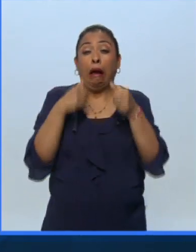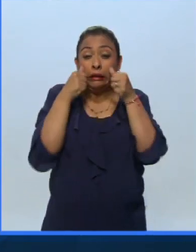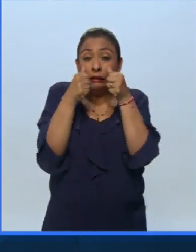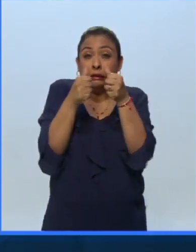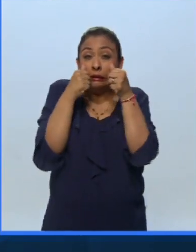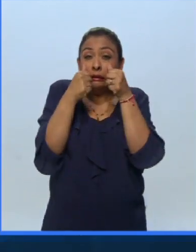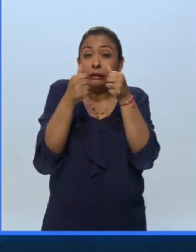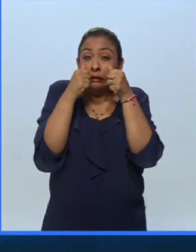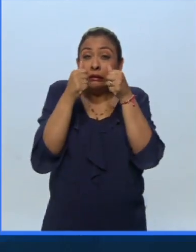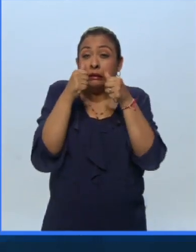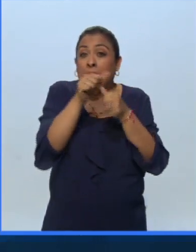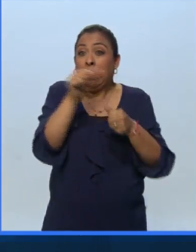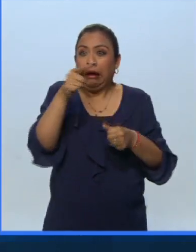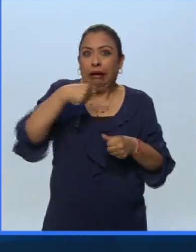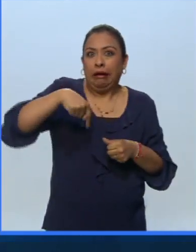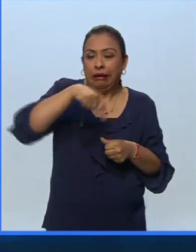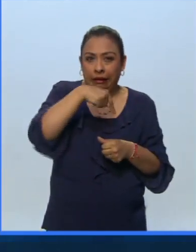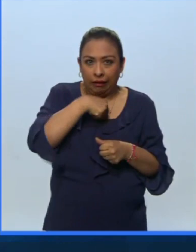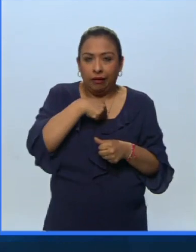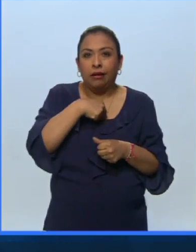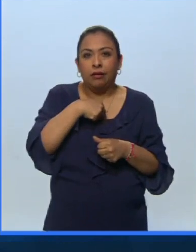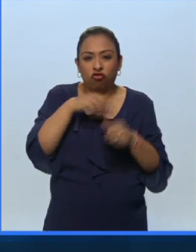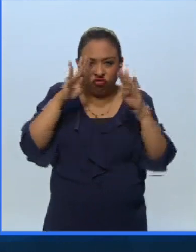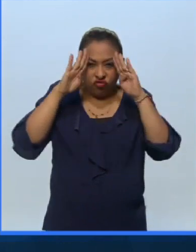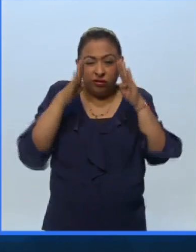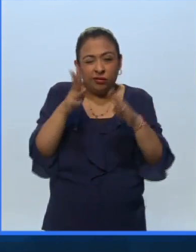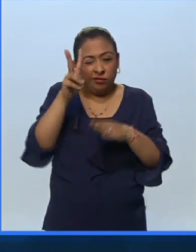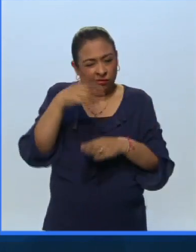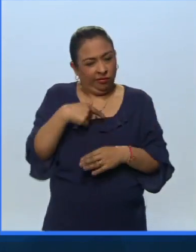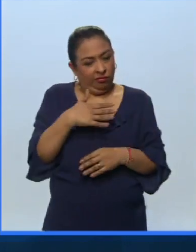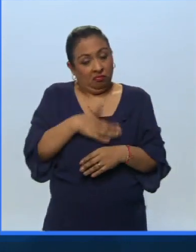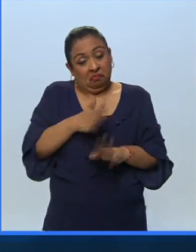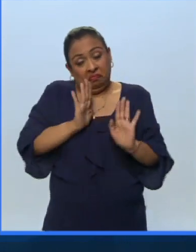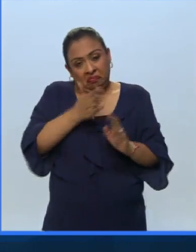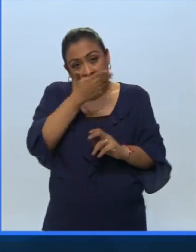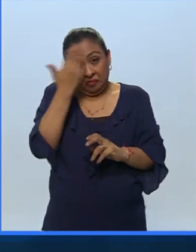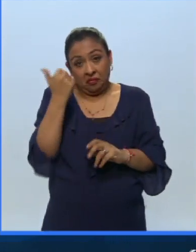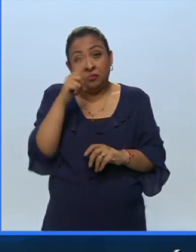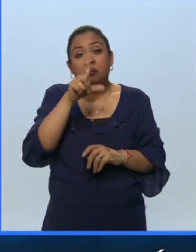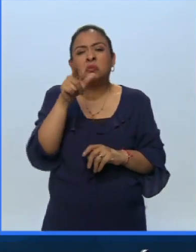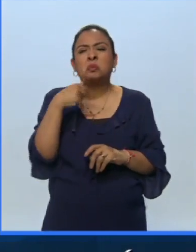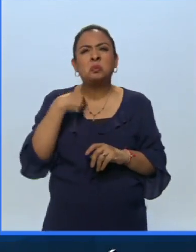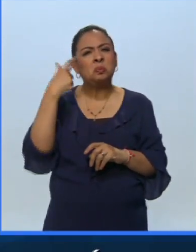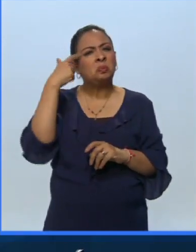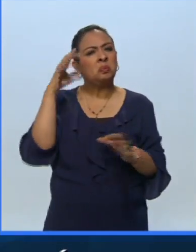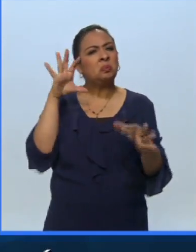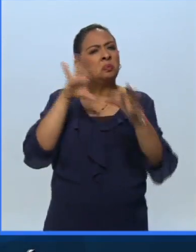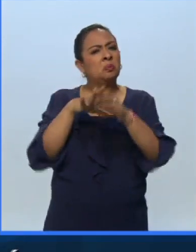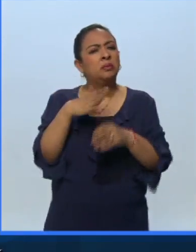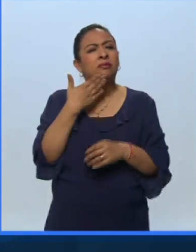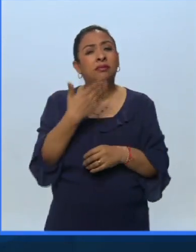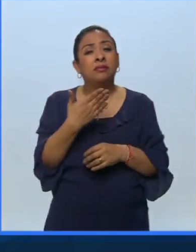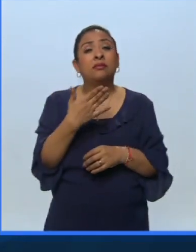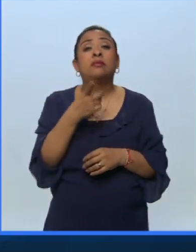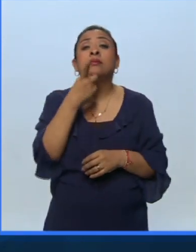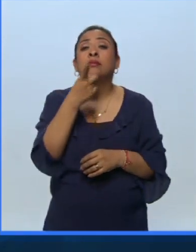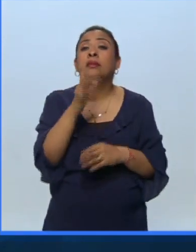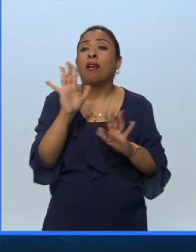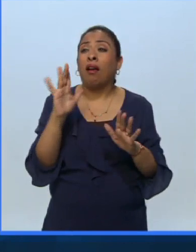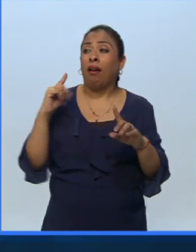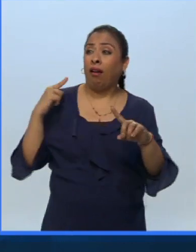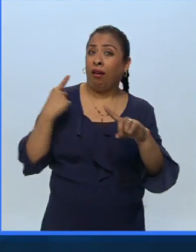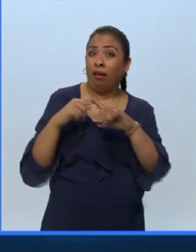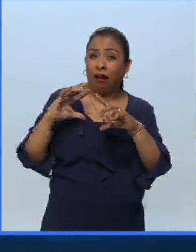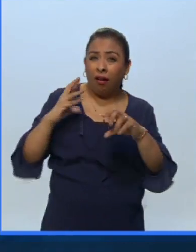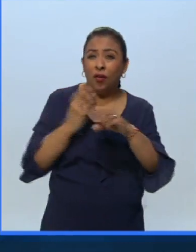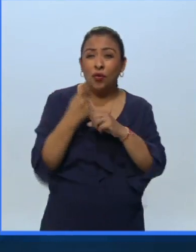hacia nosotros que quién sabe si nos merecíamos por suerte acabamos cuerdos pero dijimos, cabrón, si ya hemos hecho todo esto